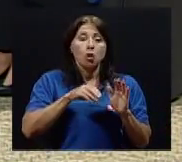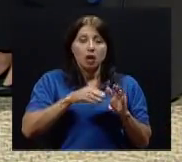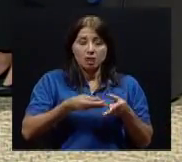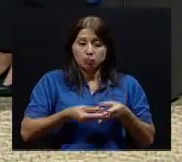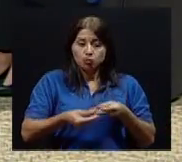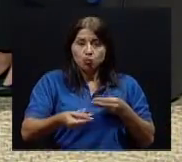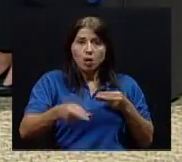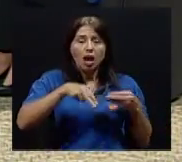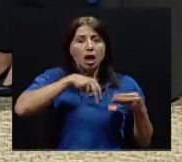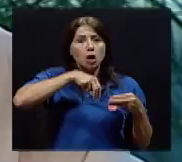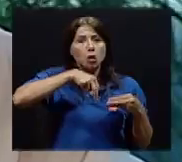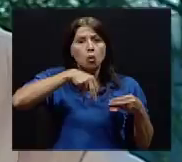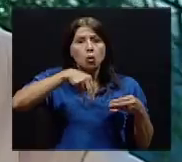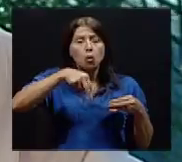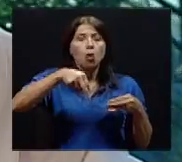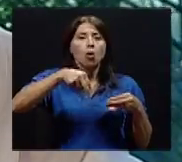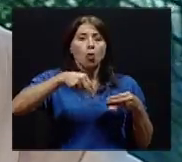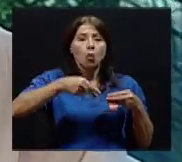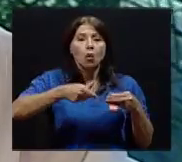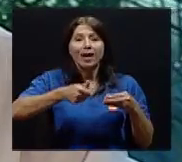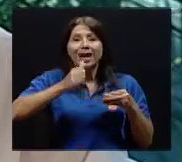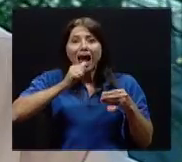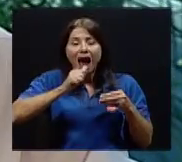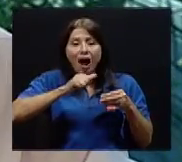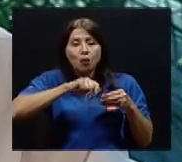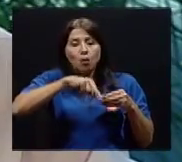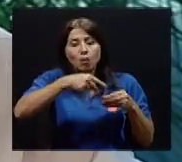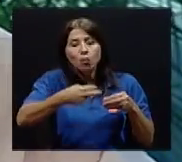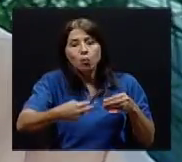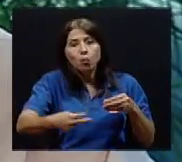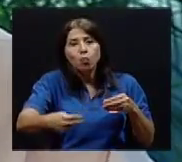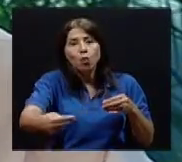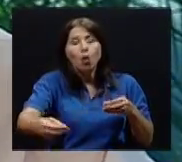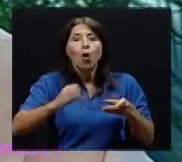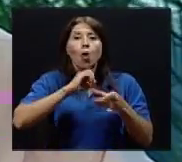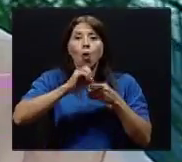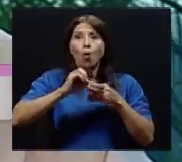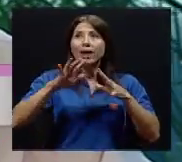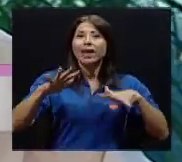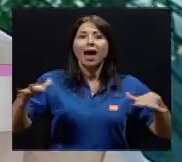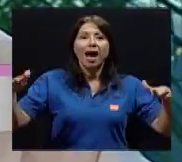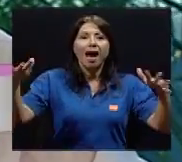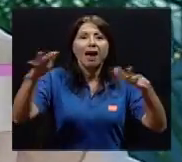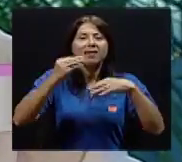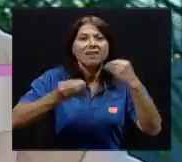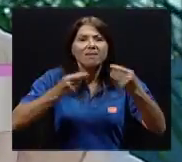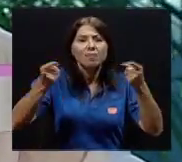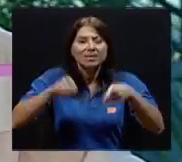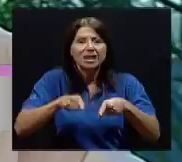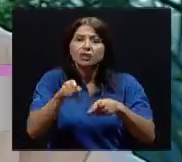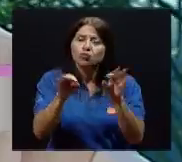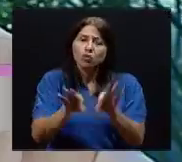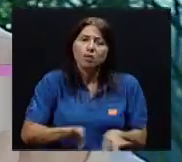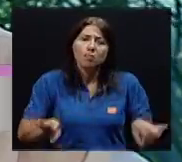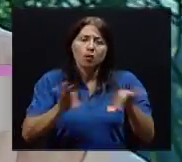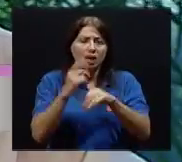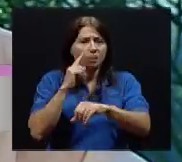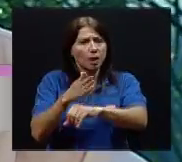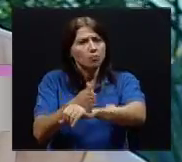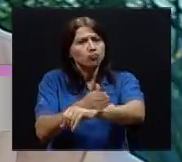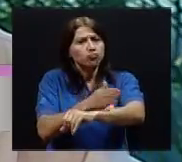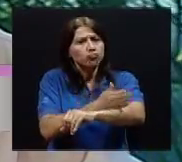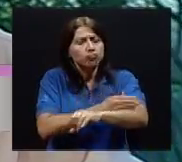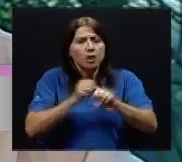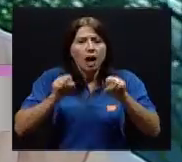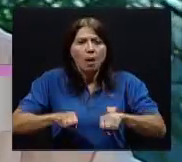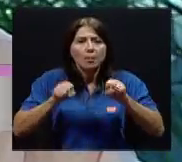en la tierra, en el aire. Esto será importante para la construcción de las capacidades físicas. Para que este niño, cuando